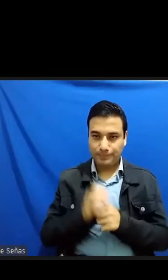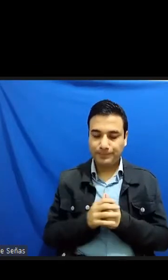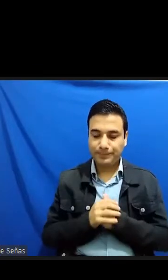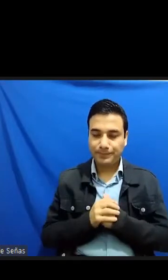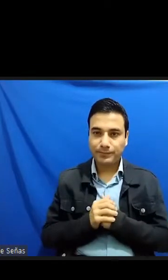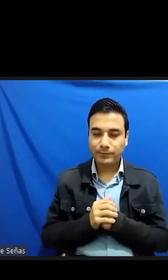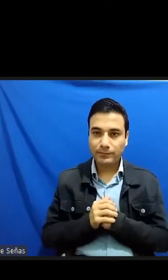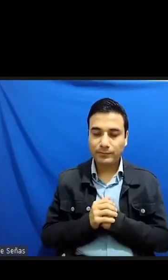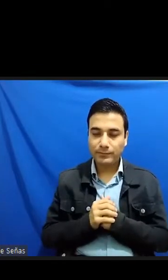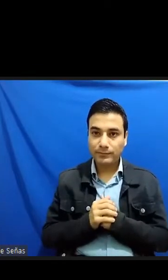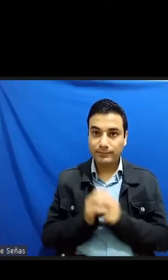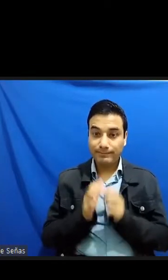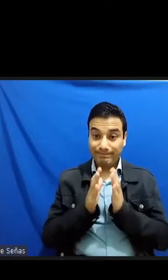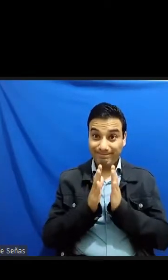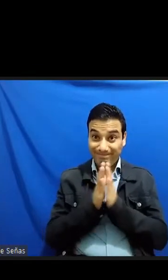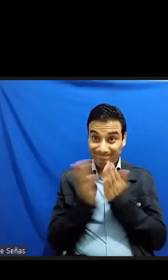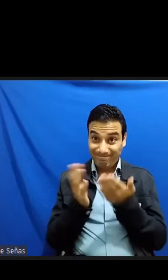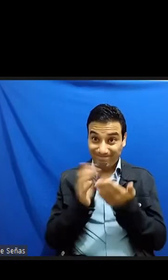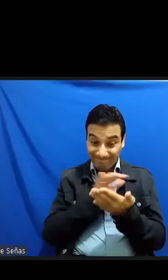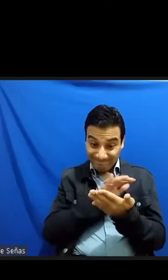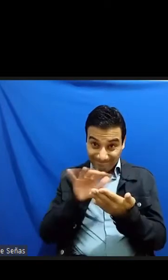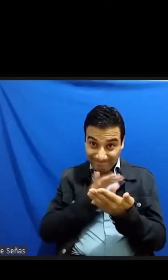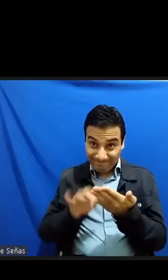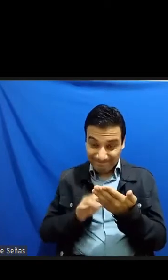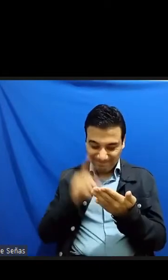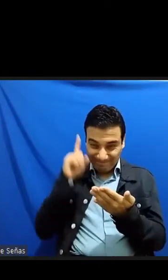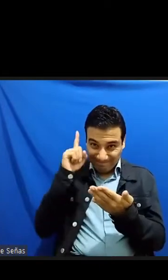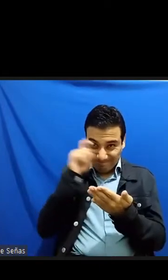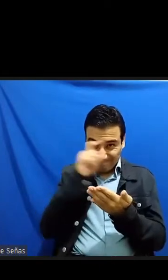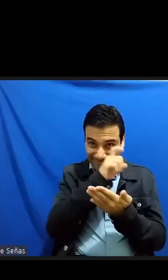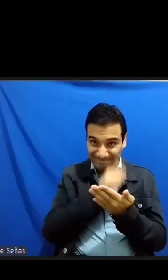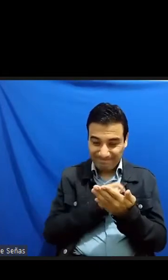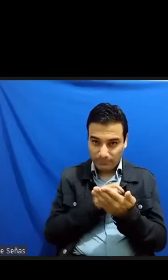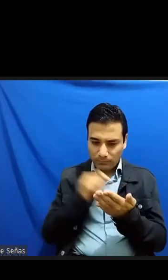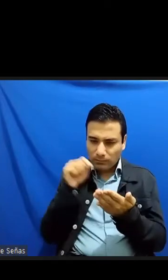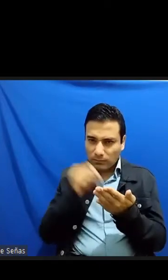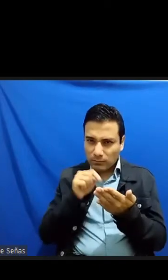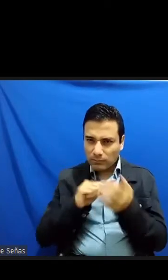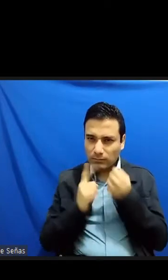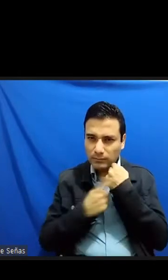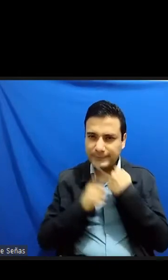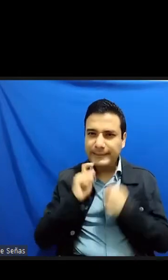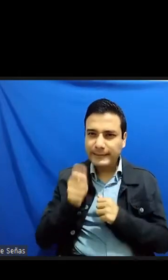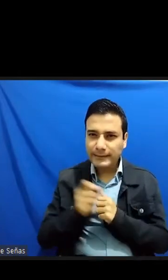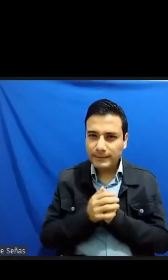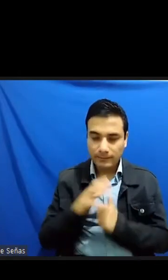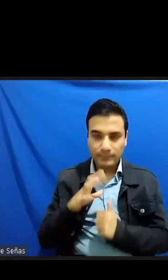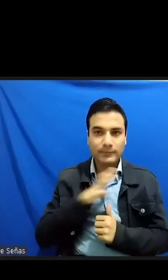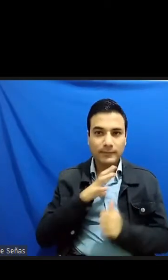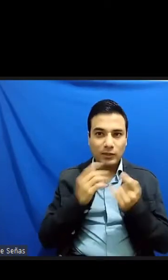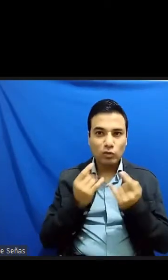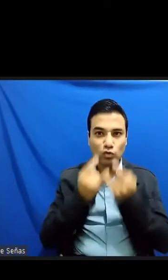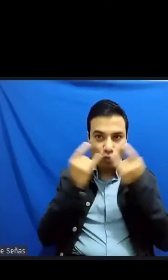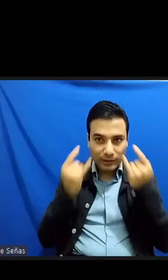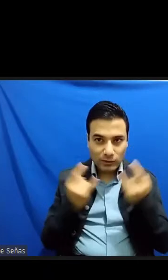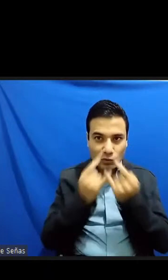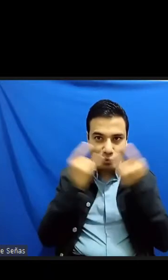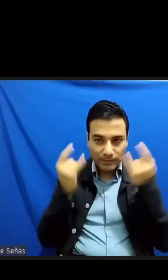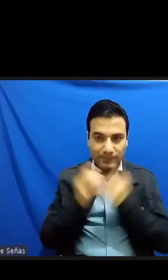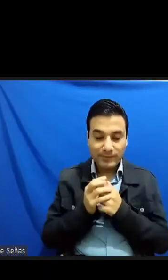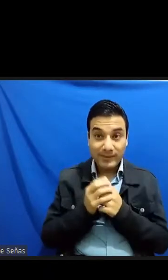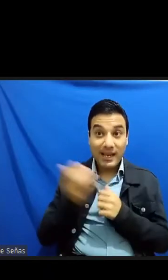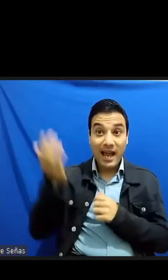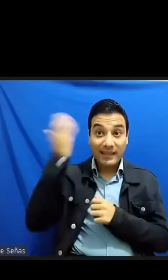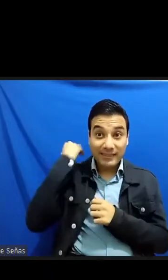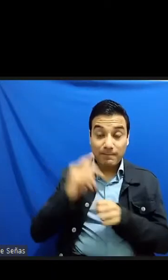ininteligibilidad de Nagaoka está nada menos la historia de la destrucción de una